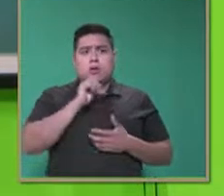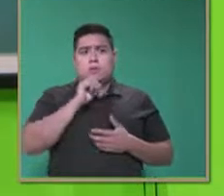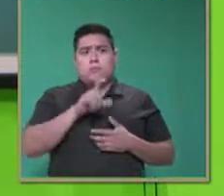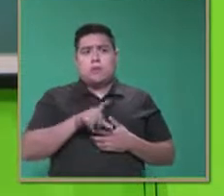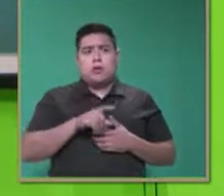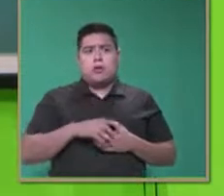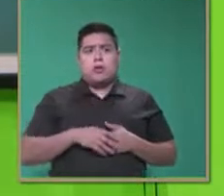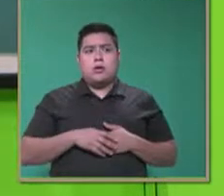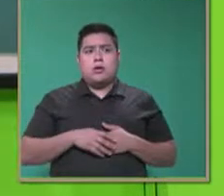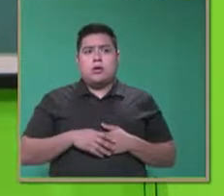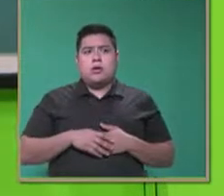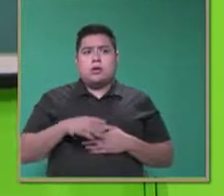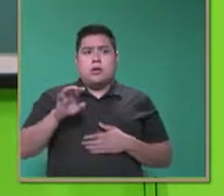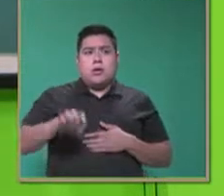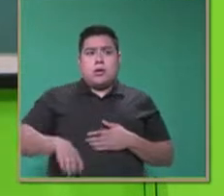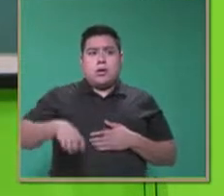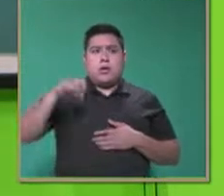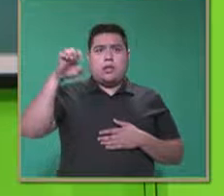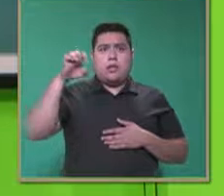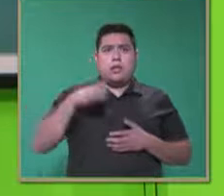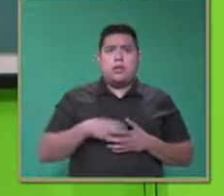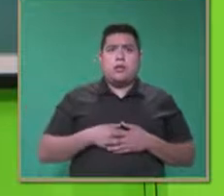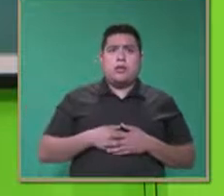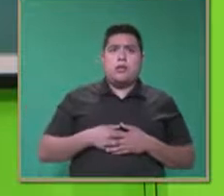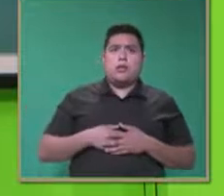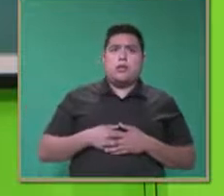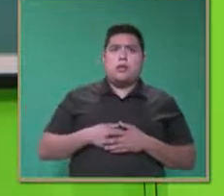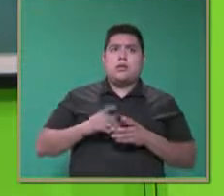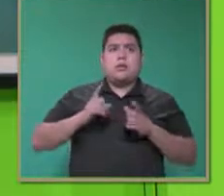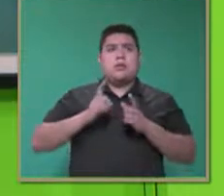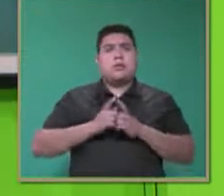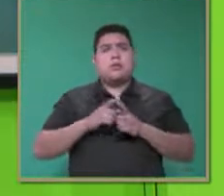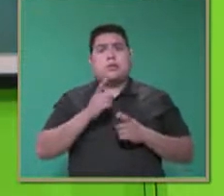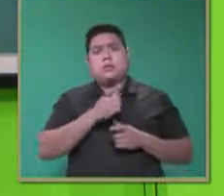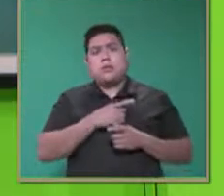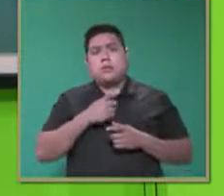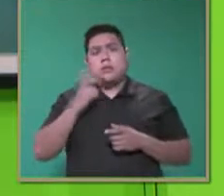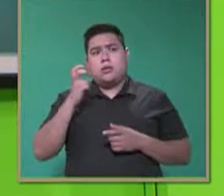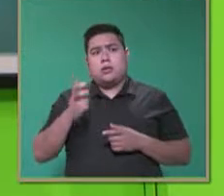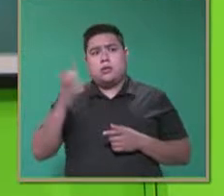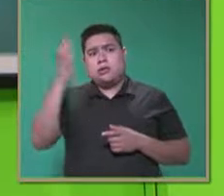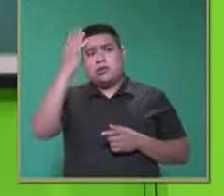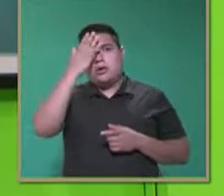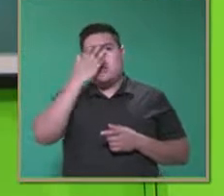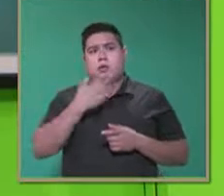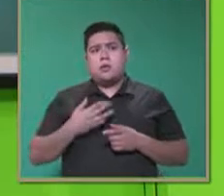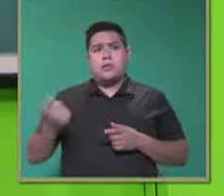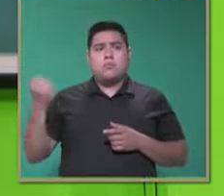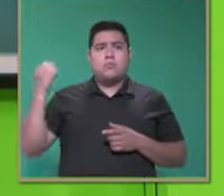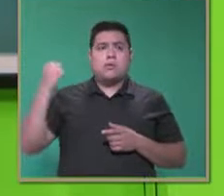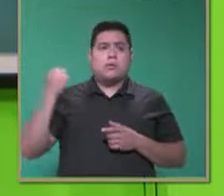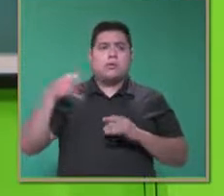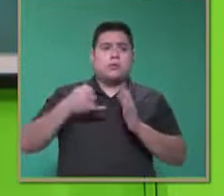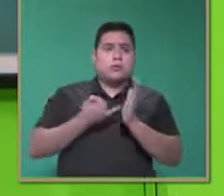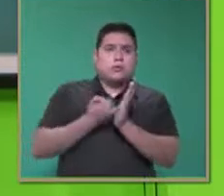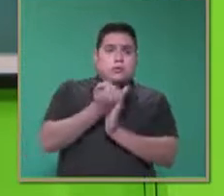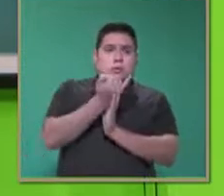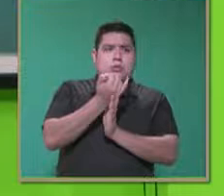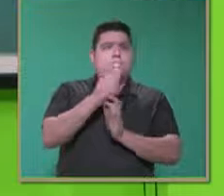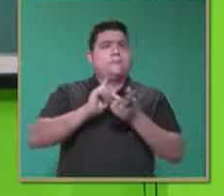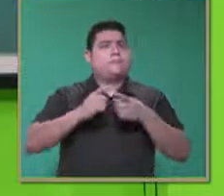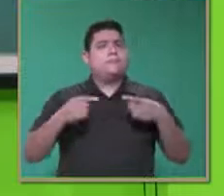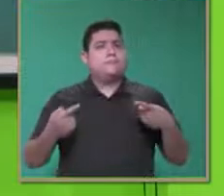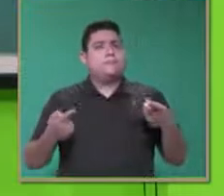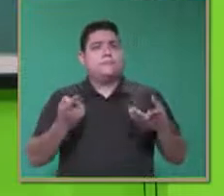está en una edad en que tiene que ir desarrollando esa capacidad de decidir en qué